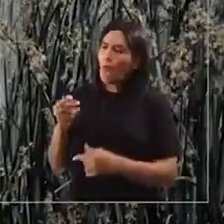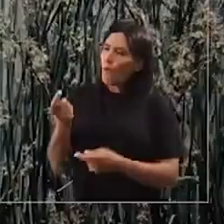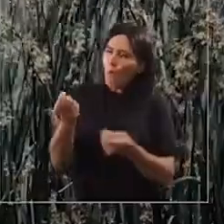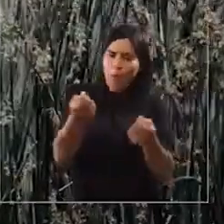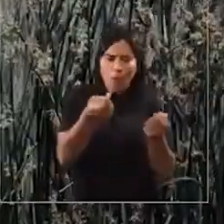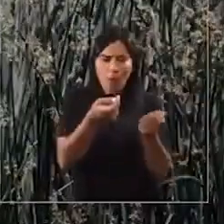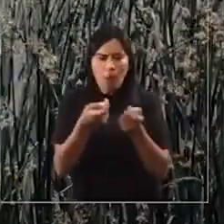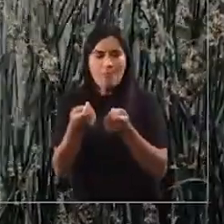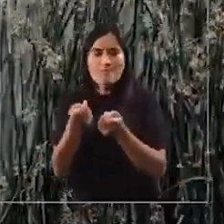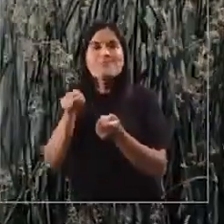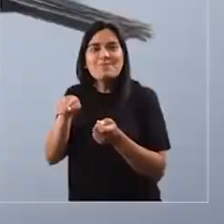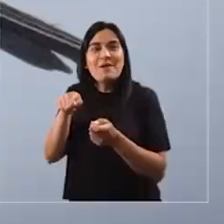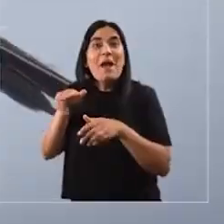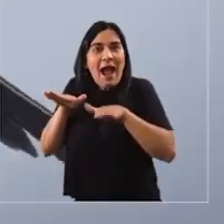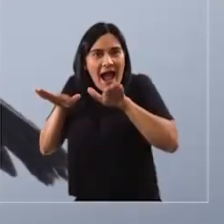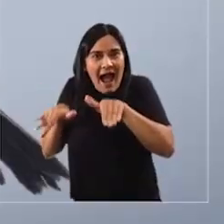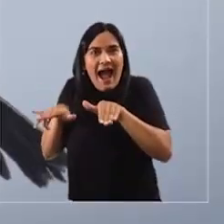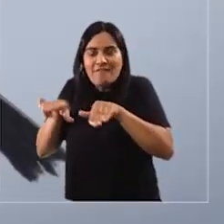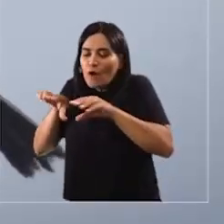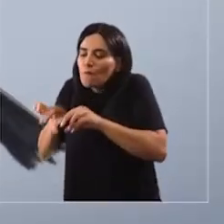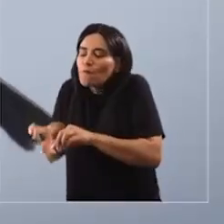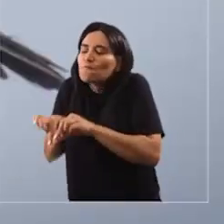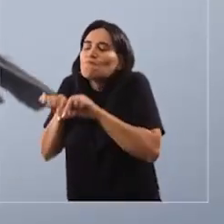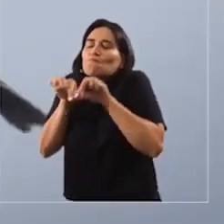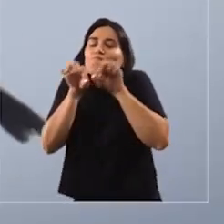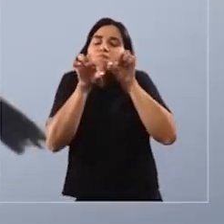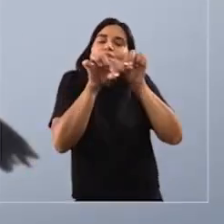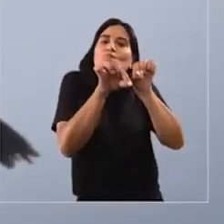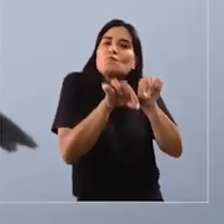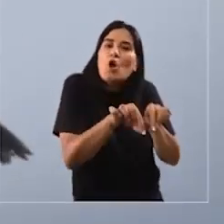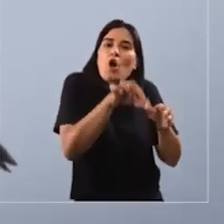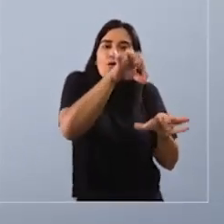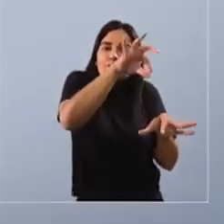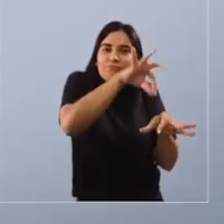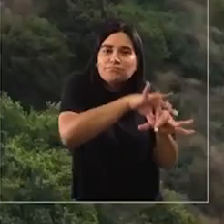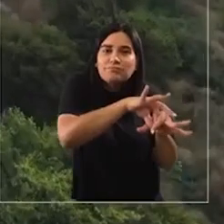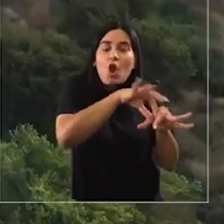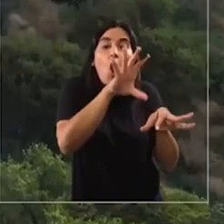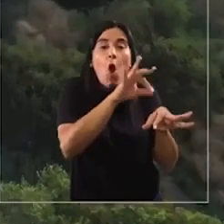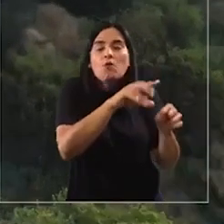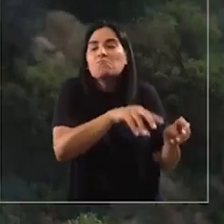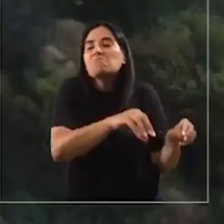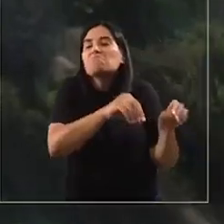semejante en todo este entorno, ¿cierto? Porque se trasladaron y se generó un vínculo ahí.